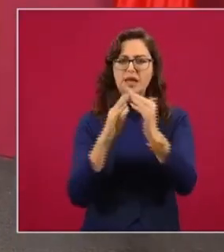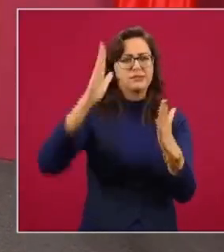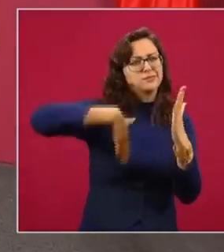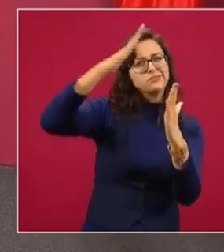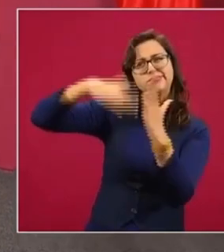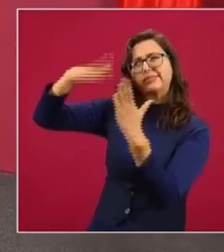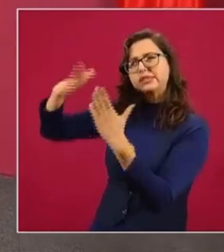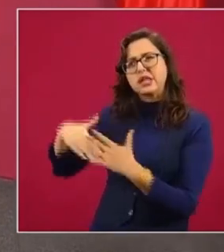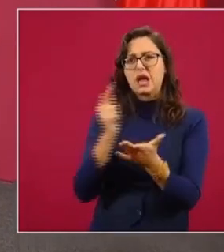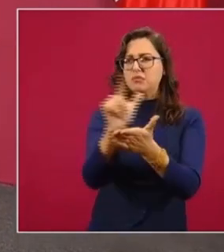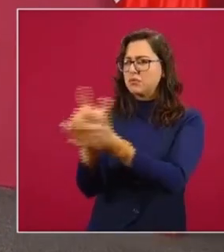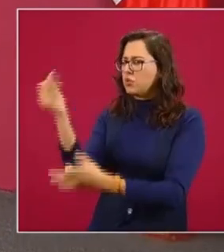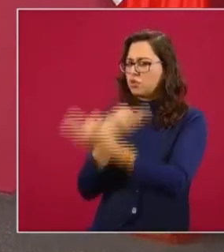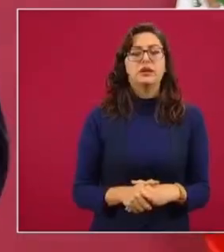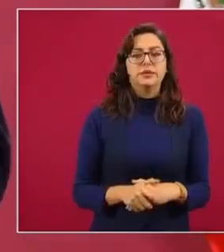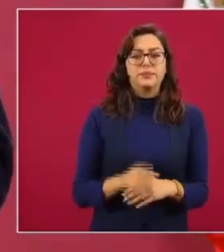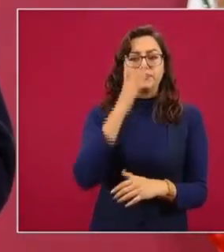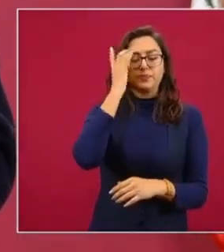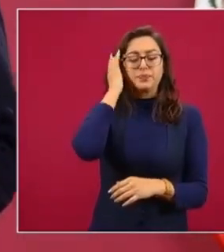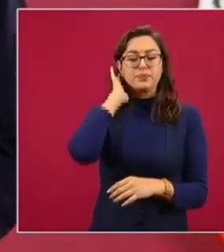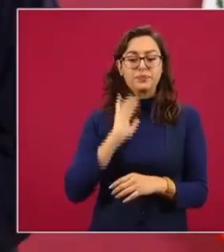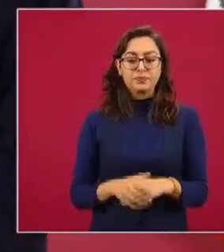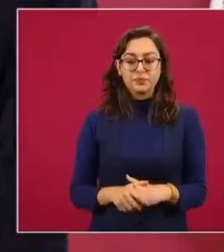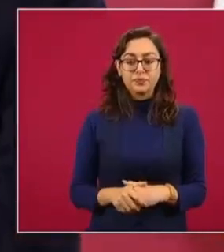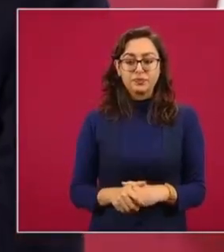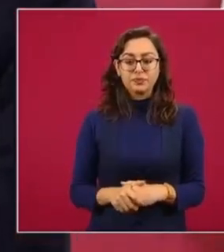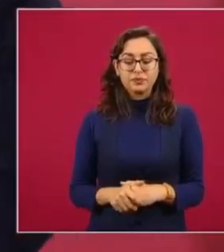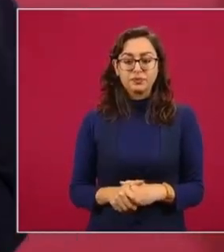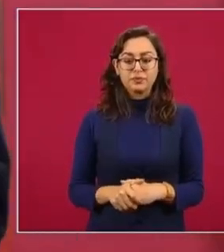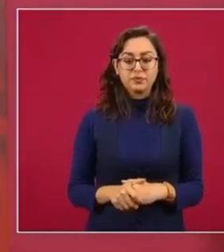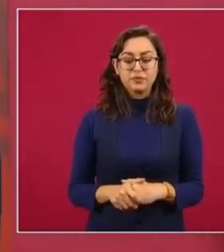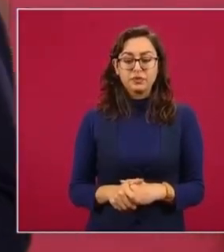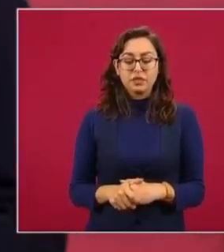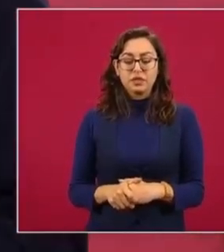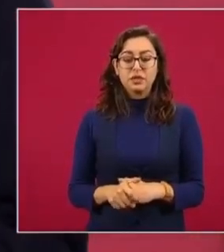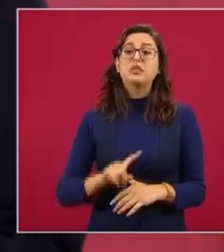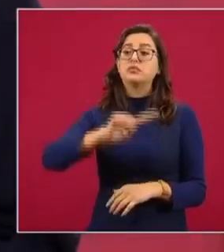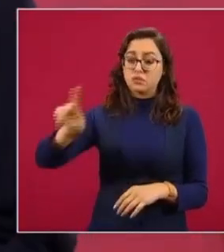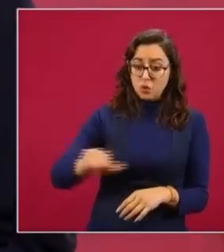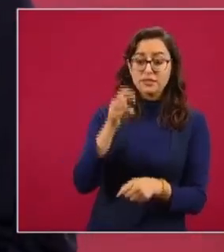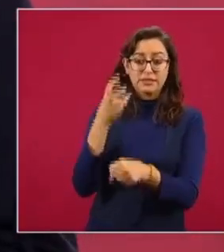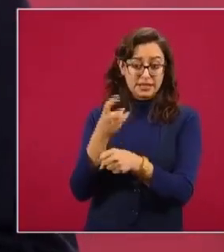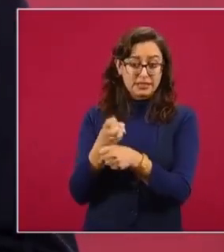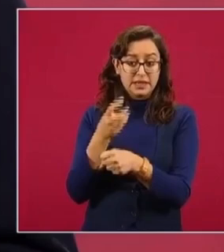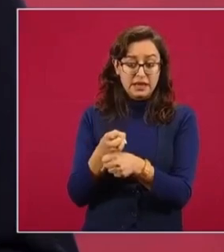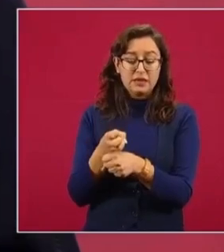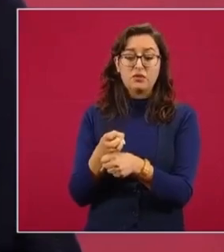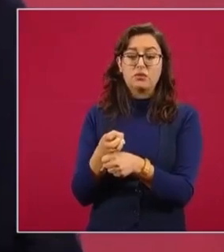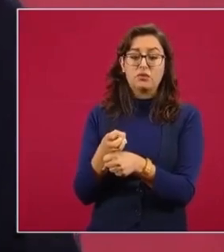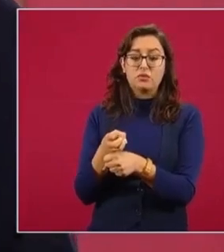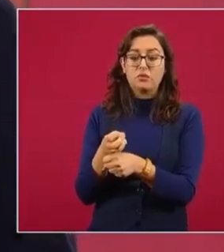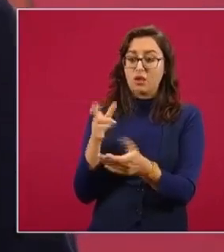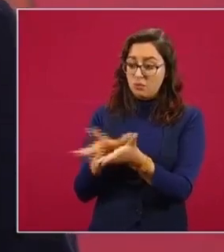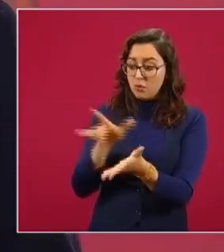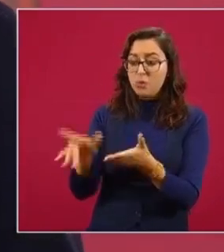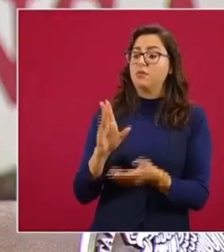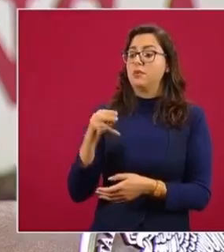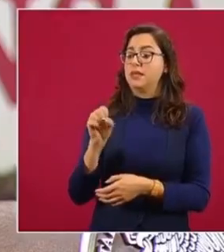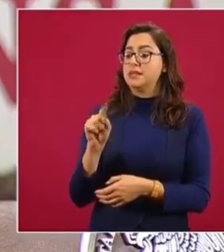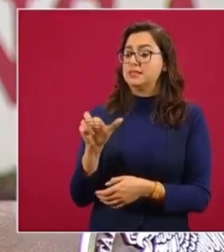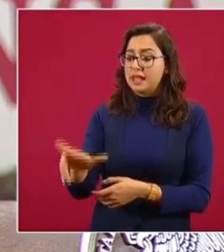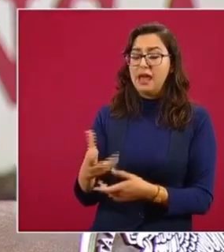el apoyo en sedes. Viene también después el apoyo para productores.